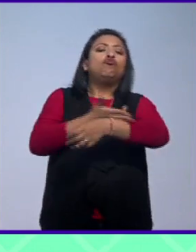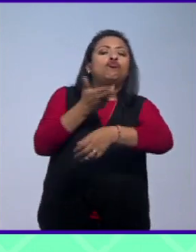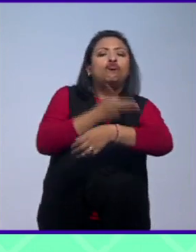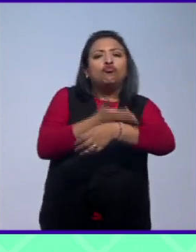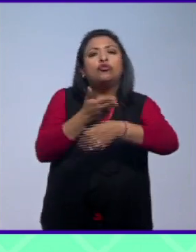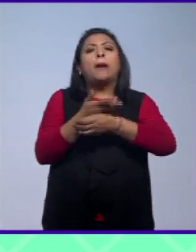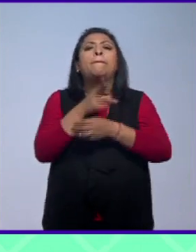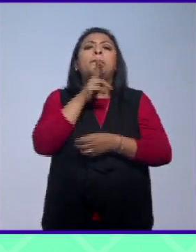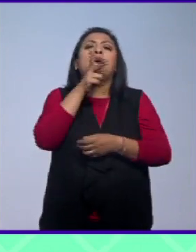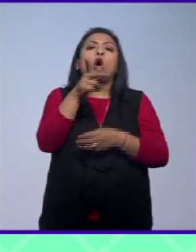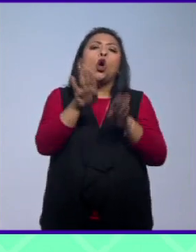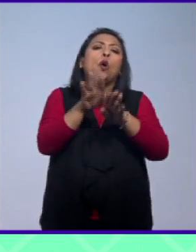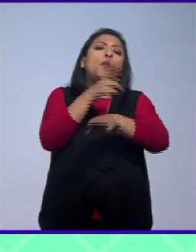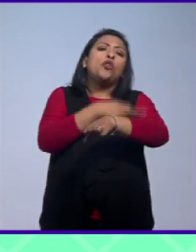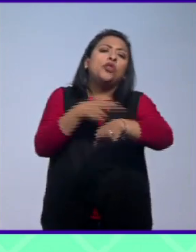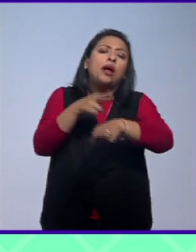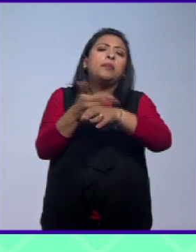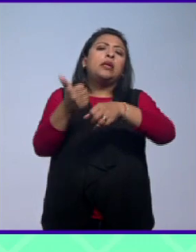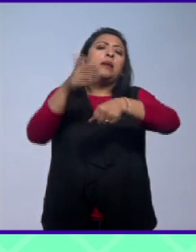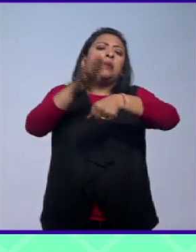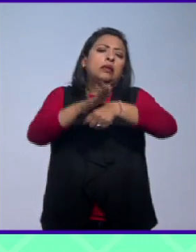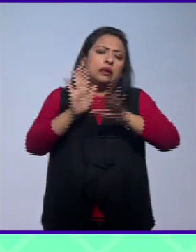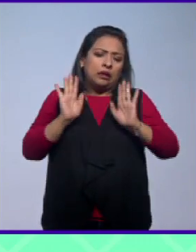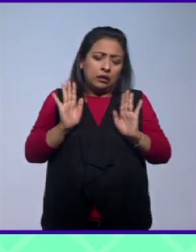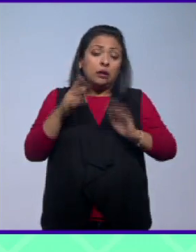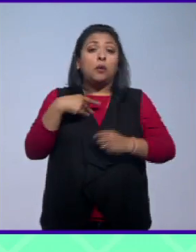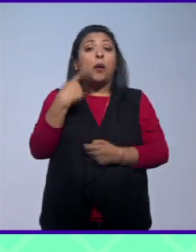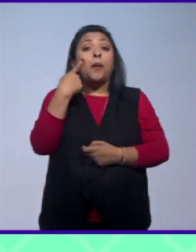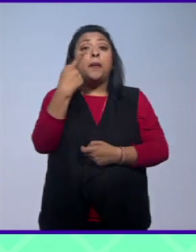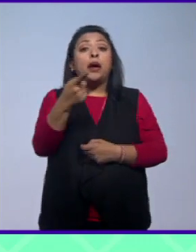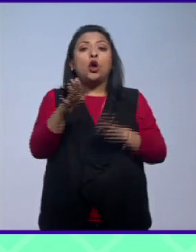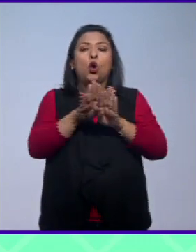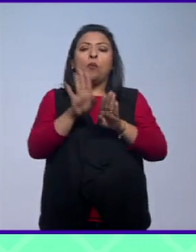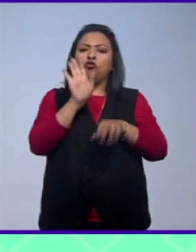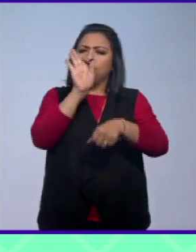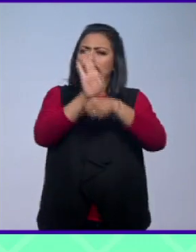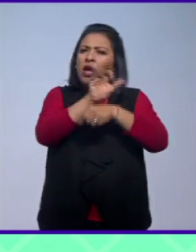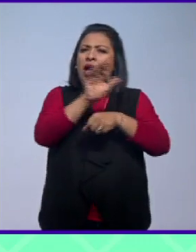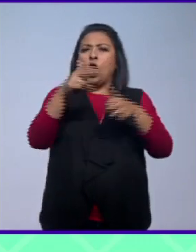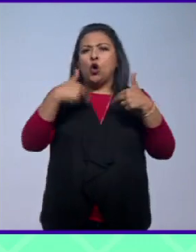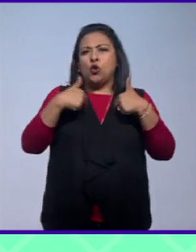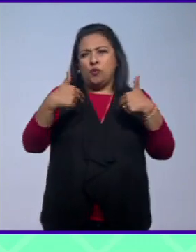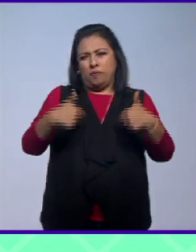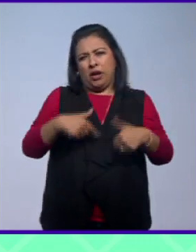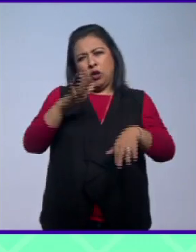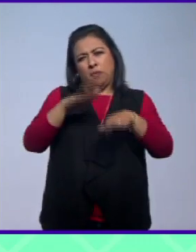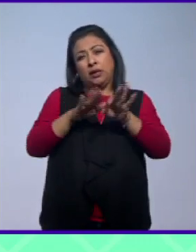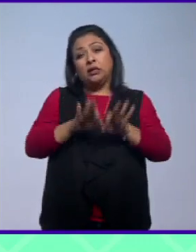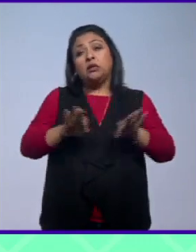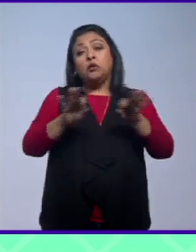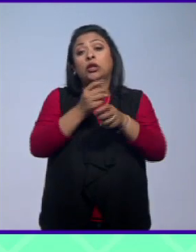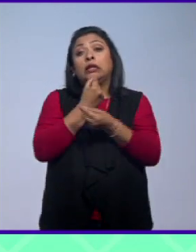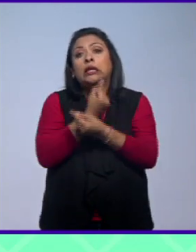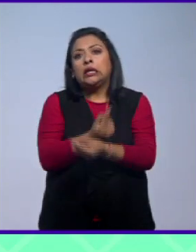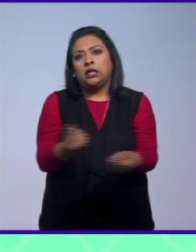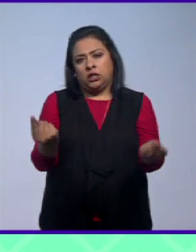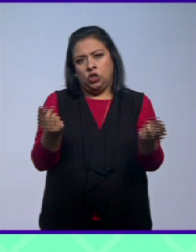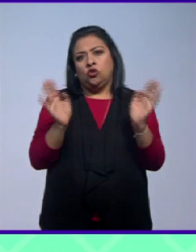mejorar un poco los trámites administrativos y considerar la parte humanitaria del tema sobre todo tratándose de niños